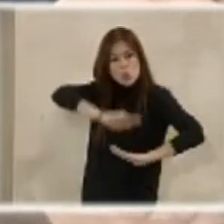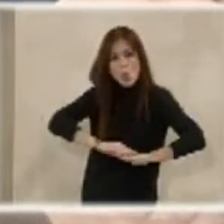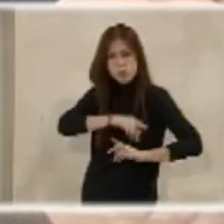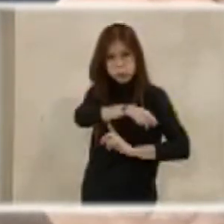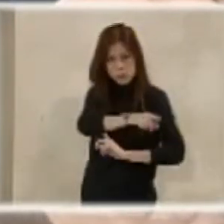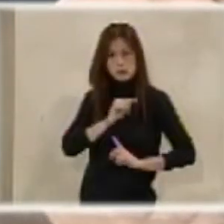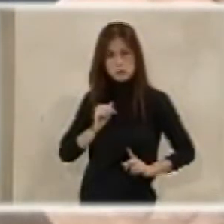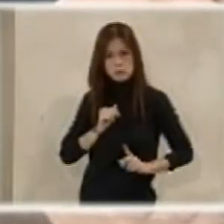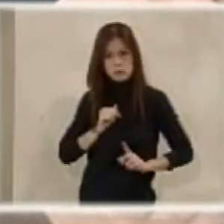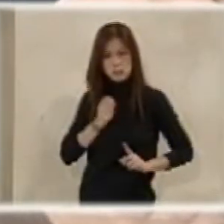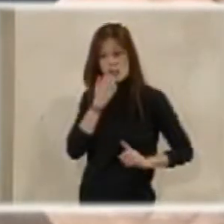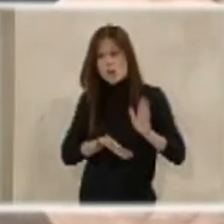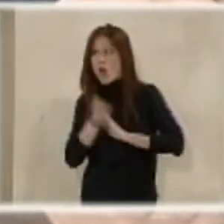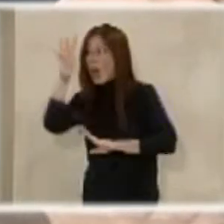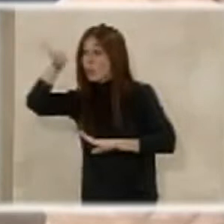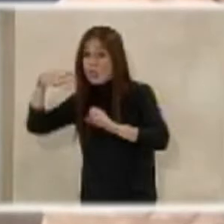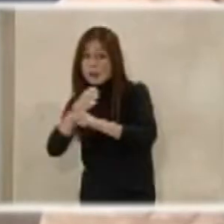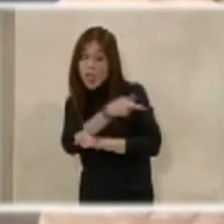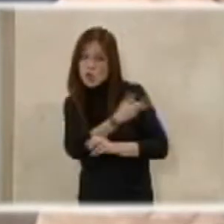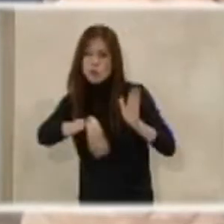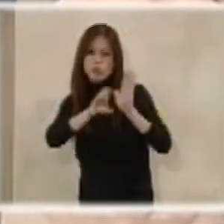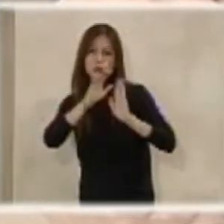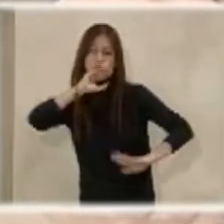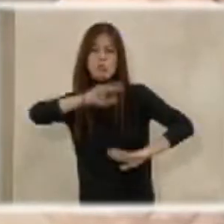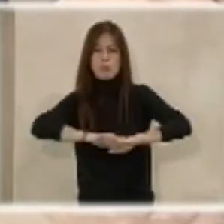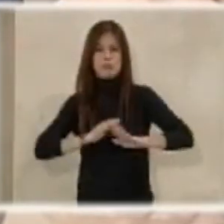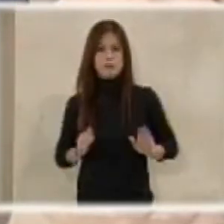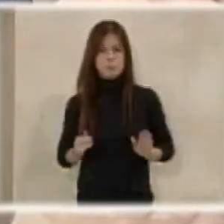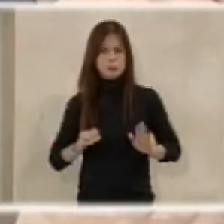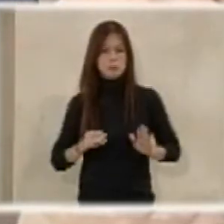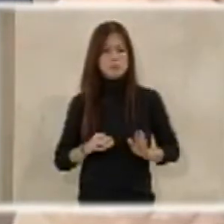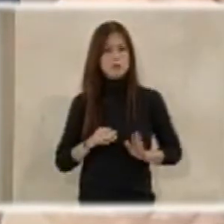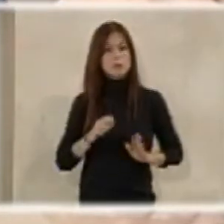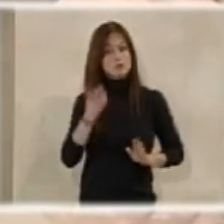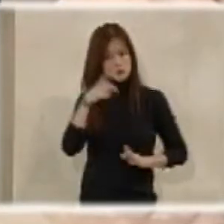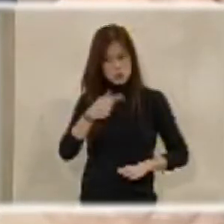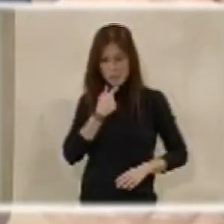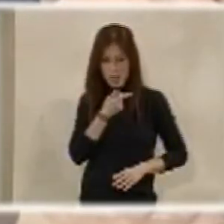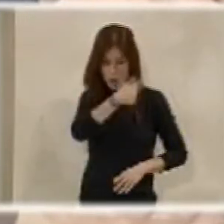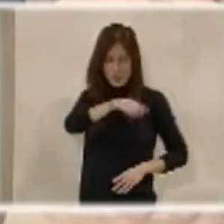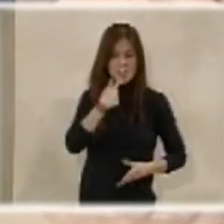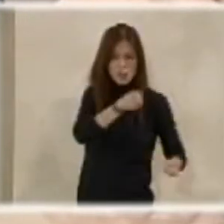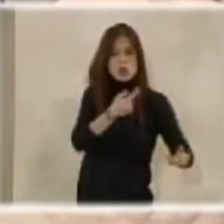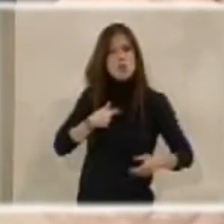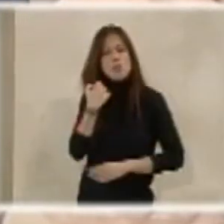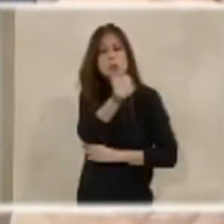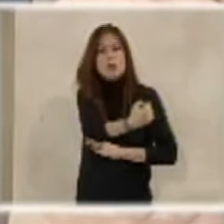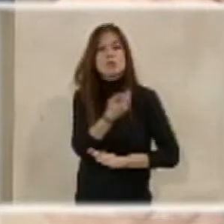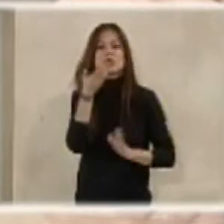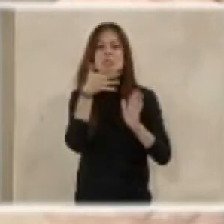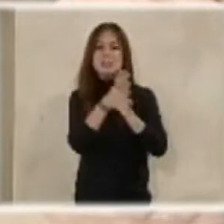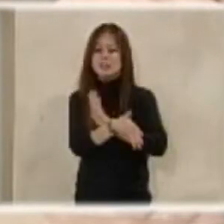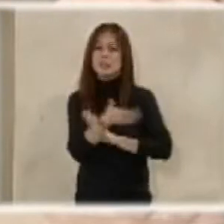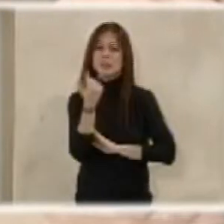fueron a Cataluña fueron a cumplir la Constitución. Y eso, se ha dicho aquí también y yo lo reafirmo, es un elemento